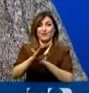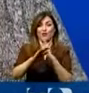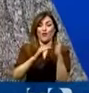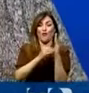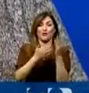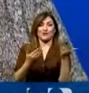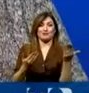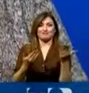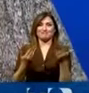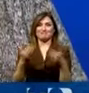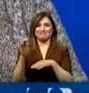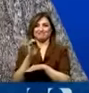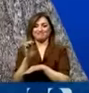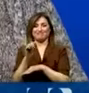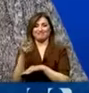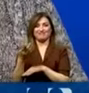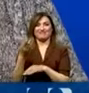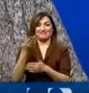reunir también los votos de una mayoría.